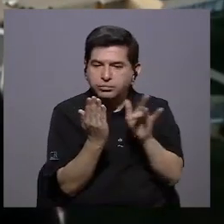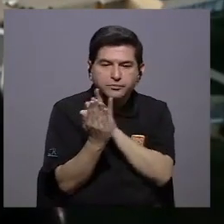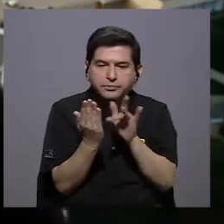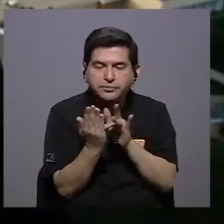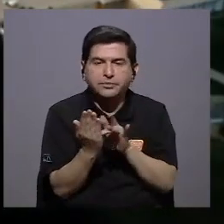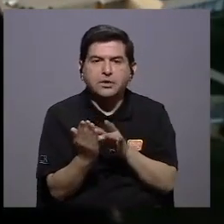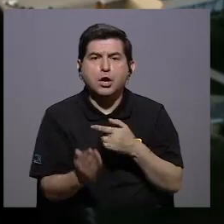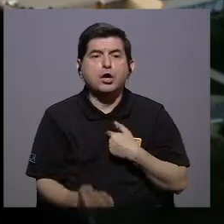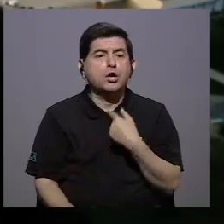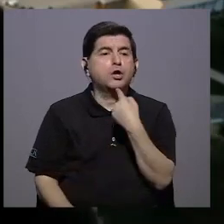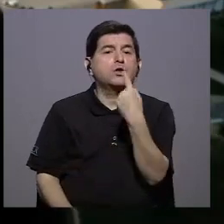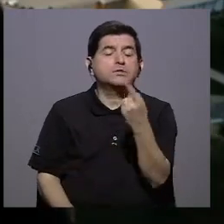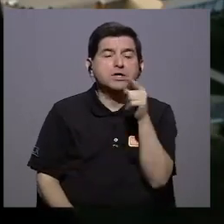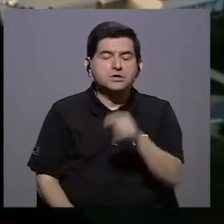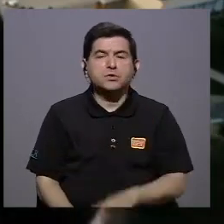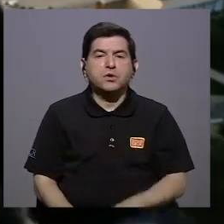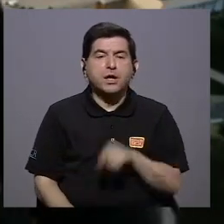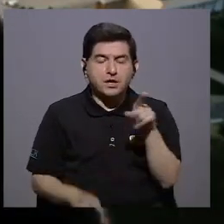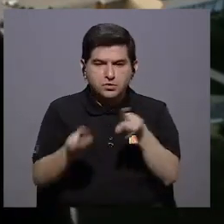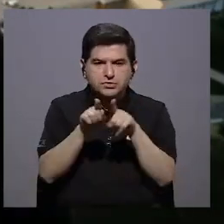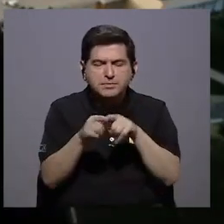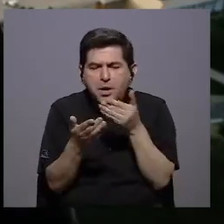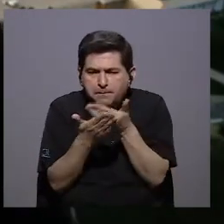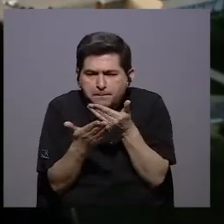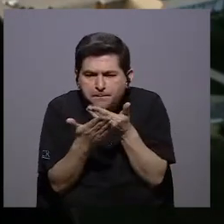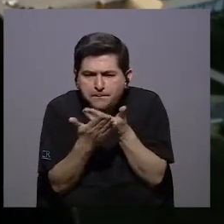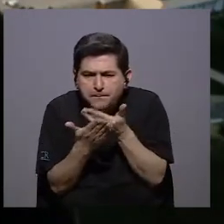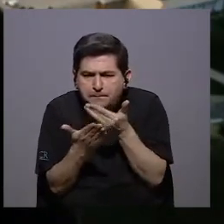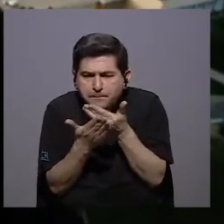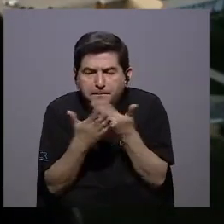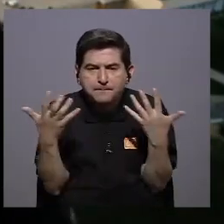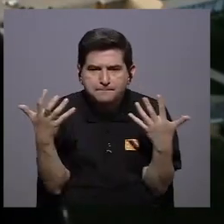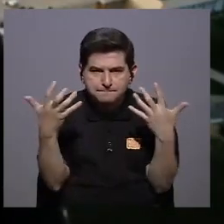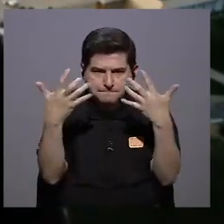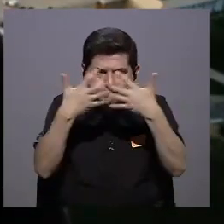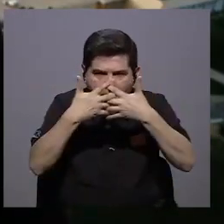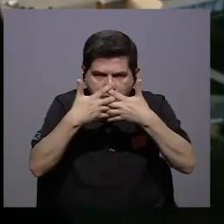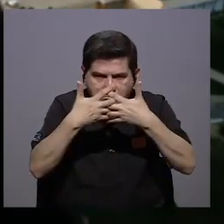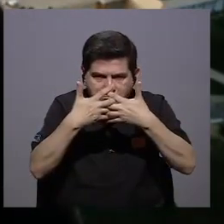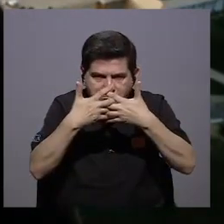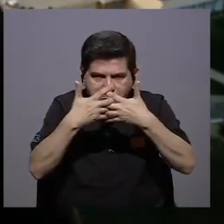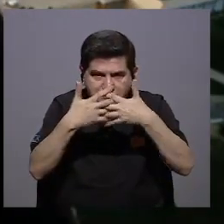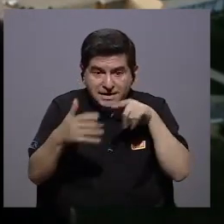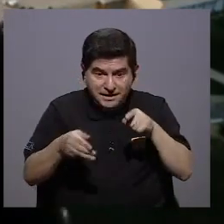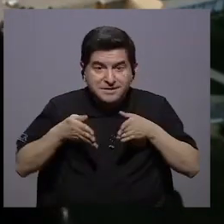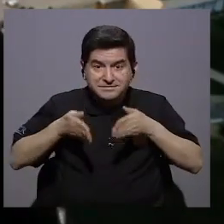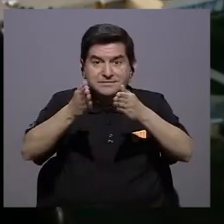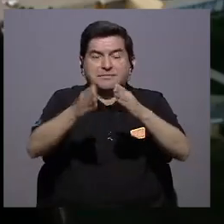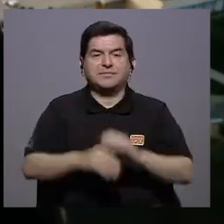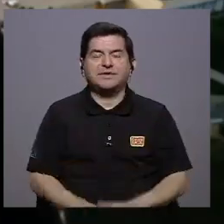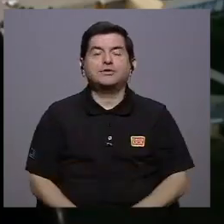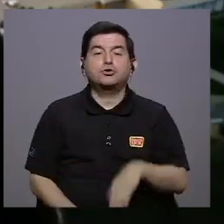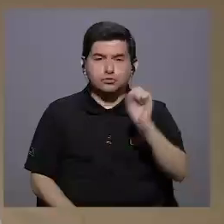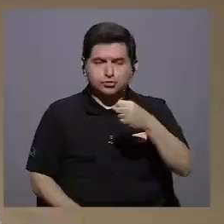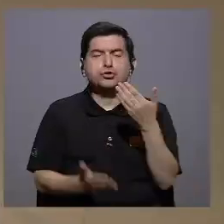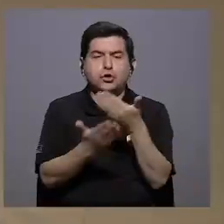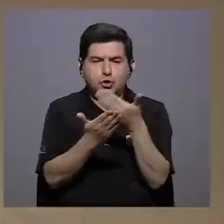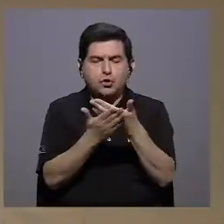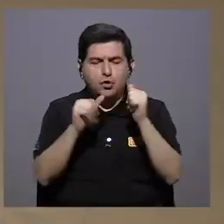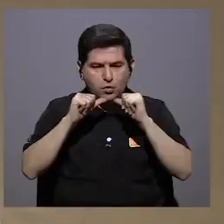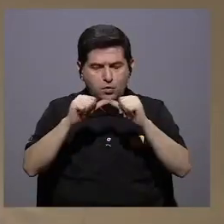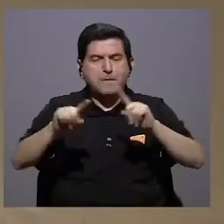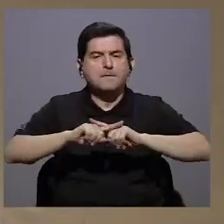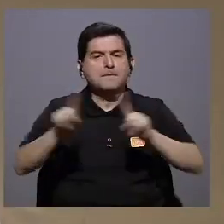tablet y lo que yo voy diciendo lo van contrastando constantemente y se fusiona ese es el camino son verificadores